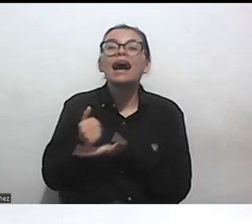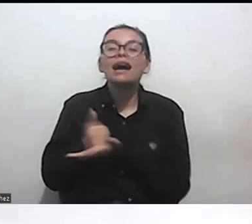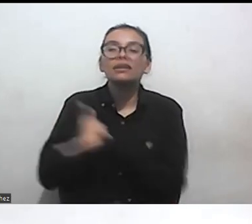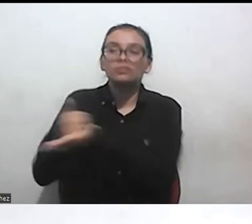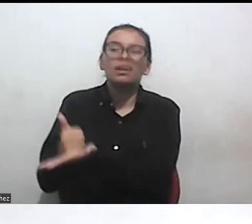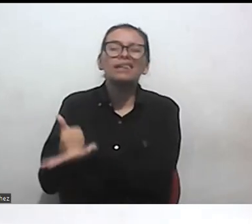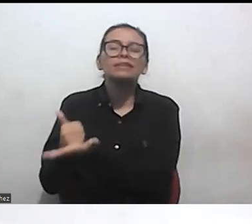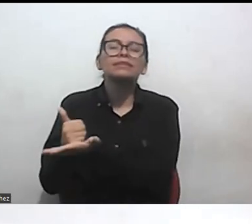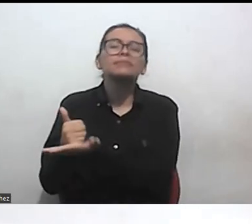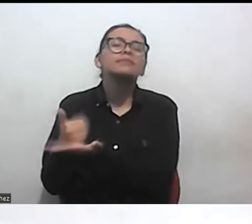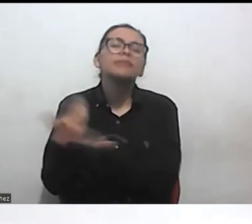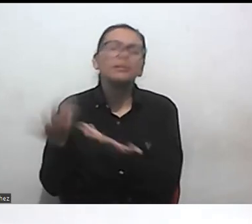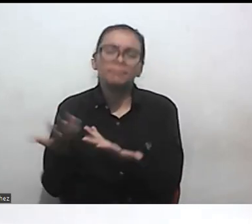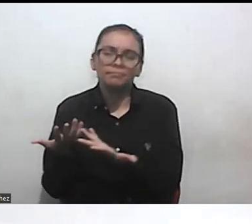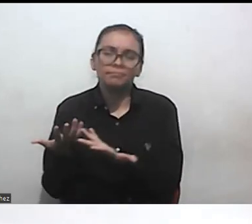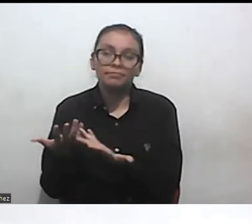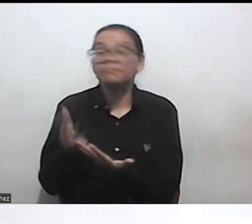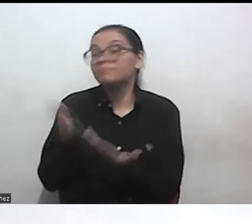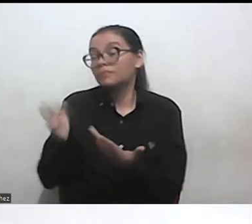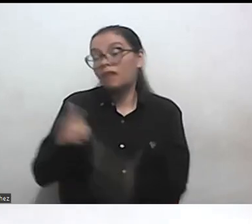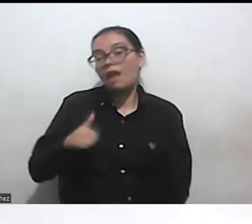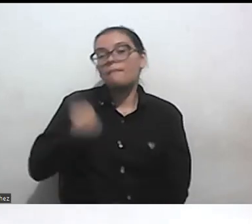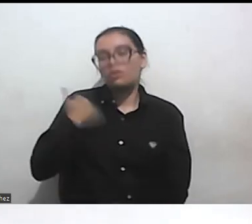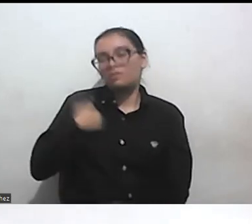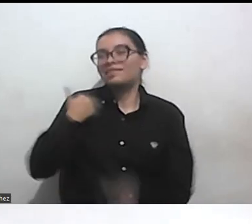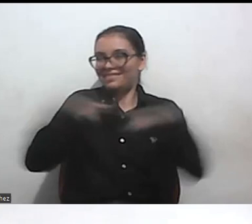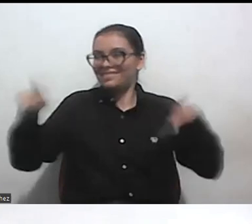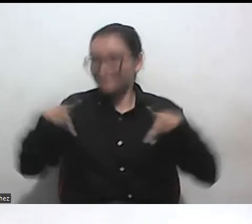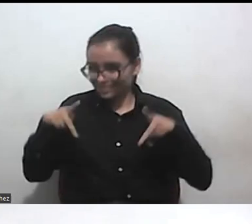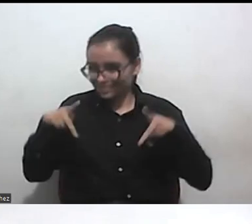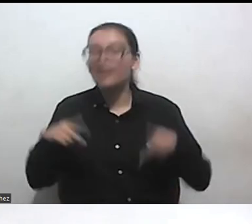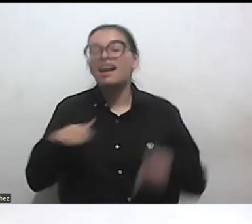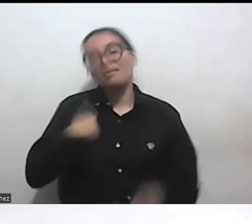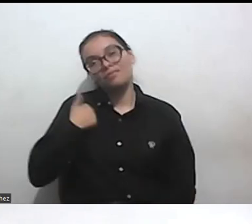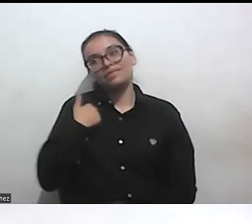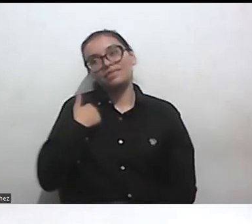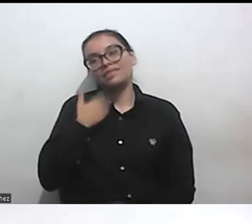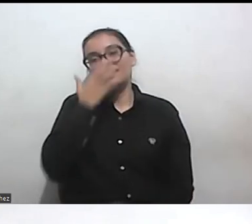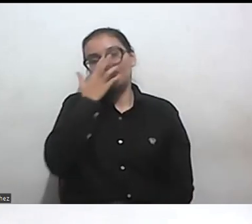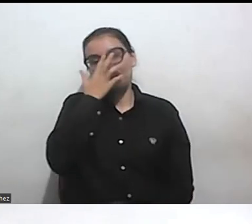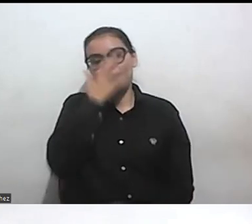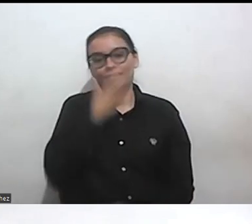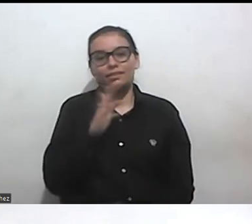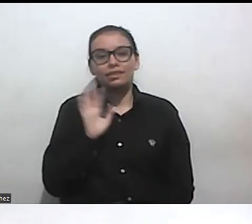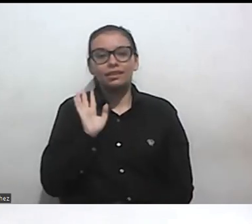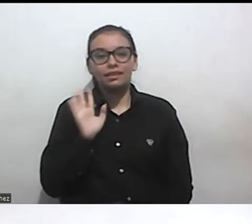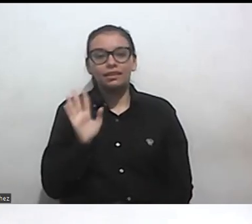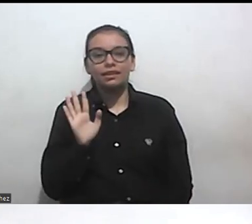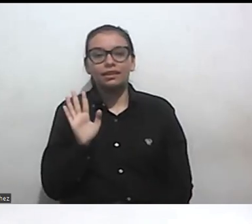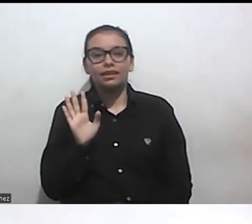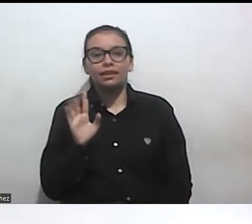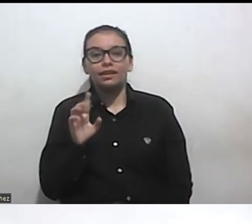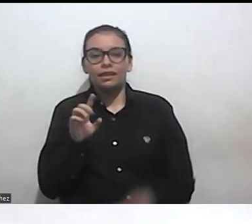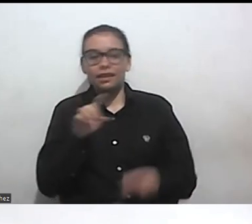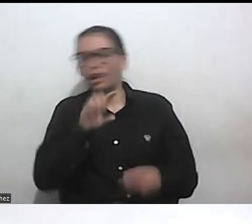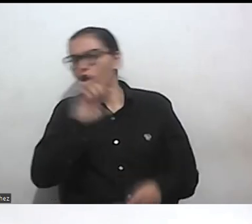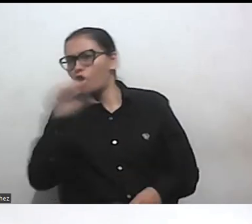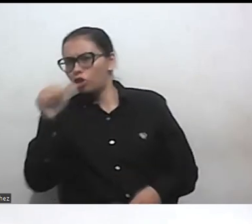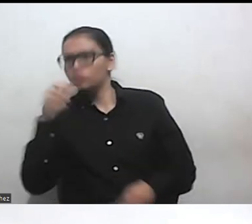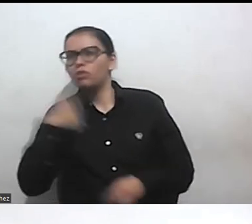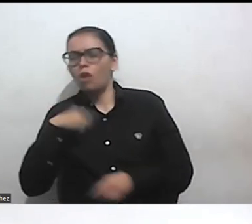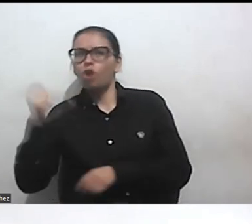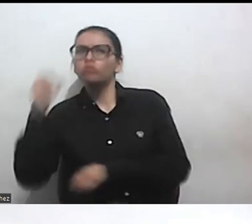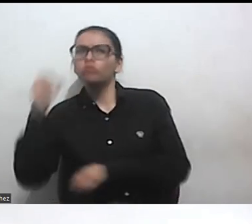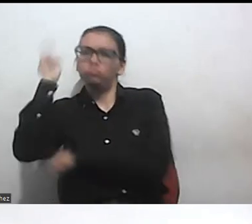pues aprovechar el espacio en el que estamos ¿no? este y van a ver que tengo entendido otros dos conversatorios más ¿no? y todas las